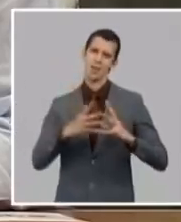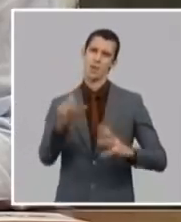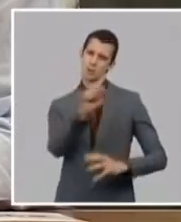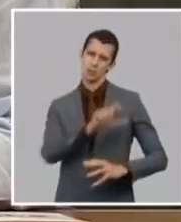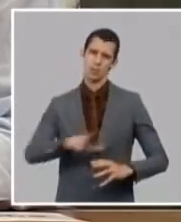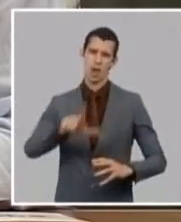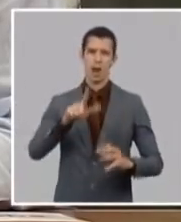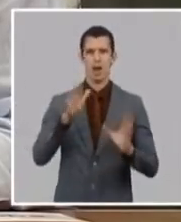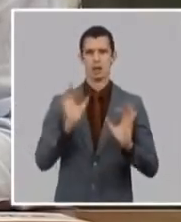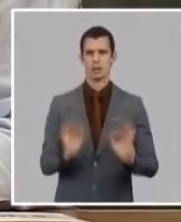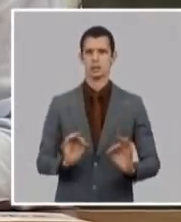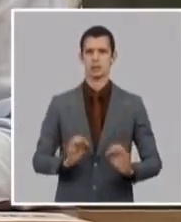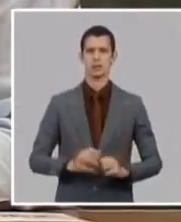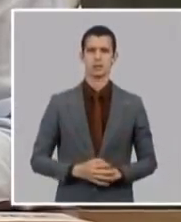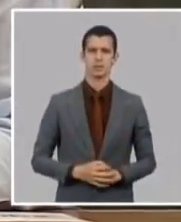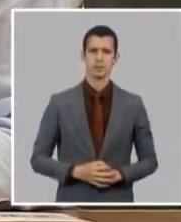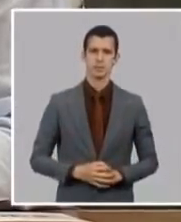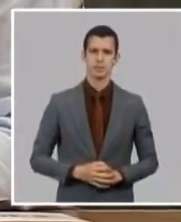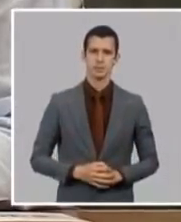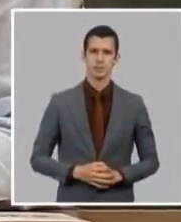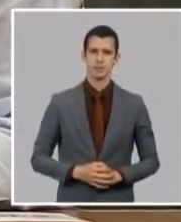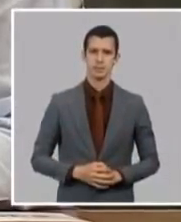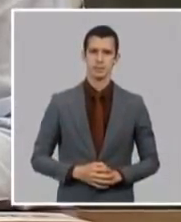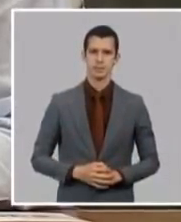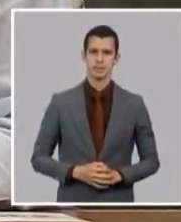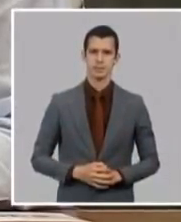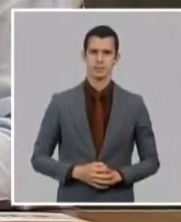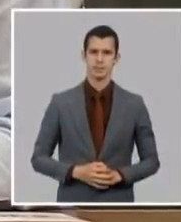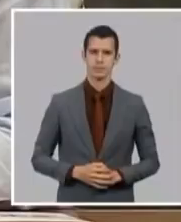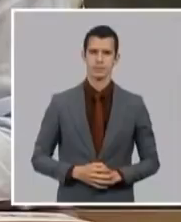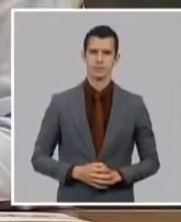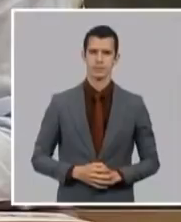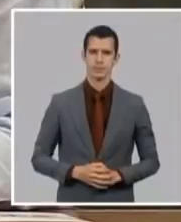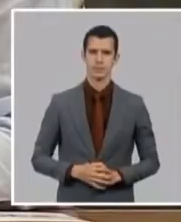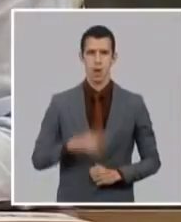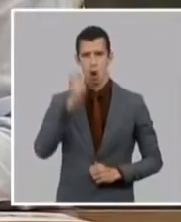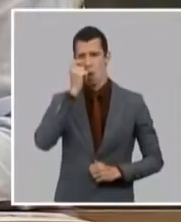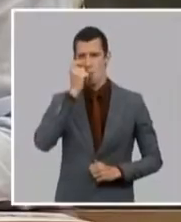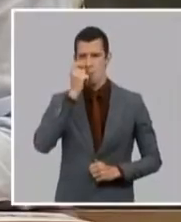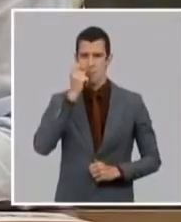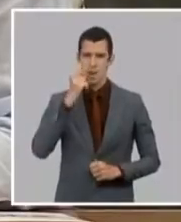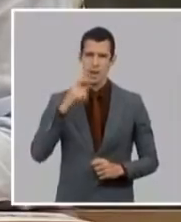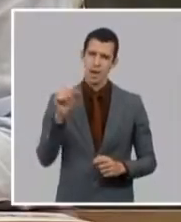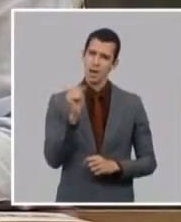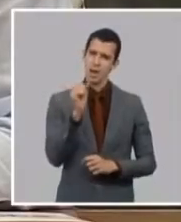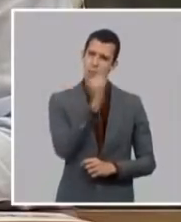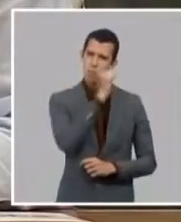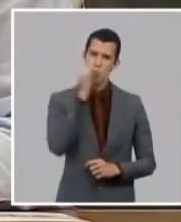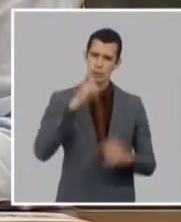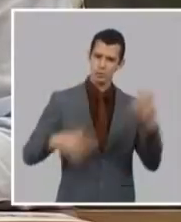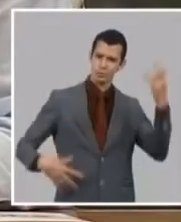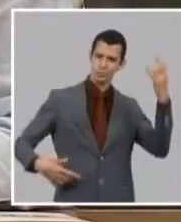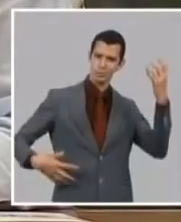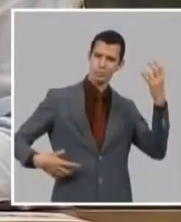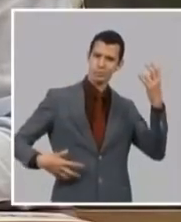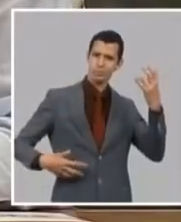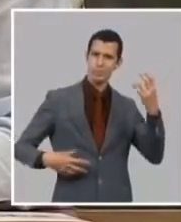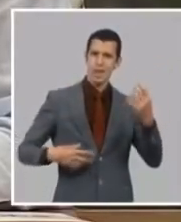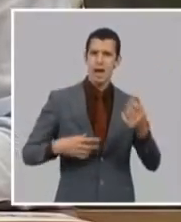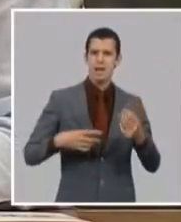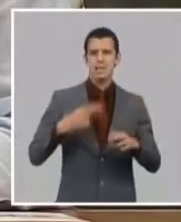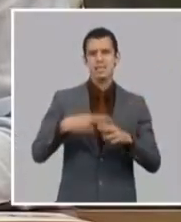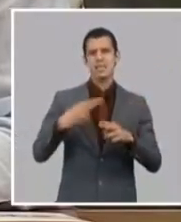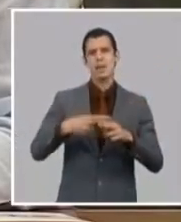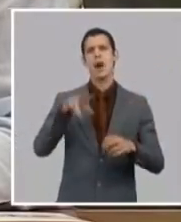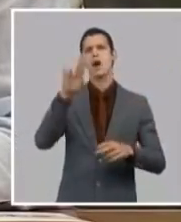el Roger Walters es bajista creo que del grupo famoso grupo de Rob Pink Floyd describió